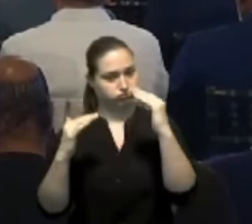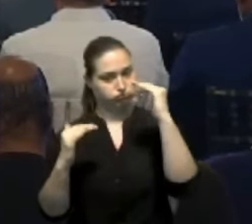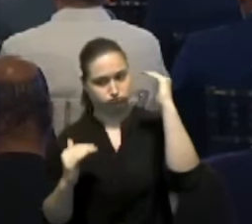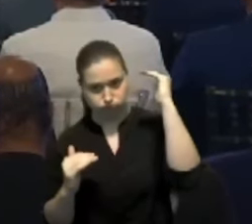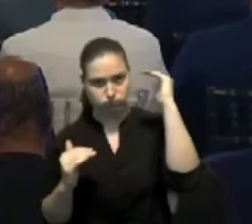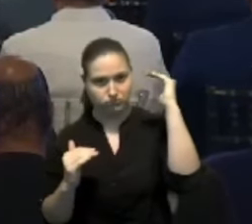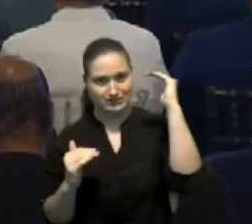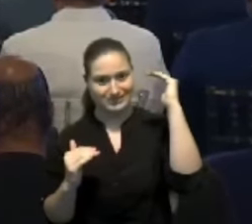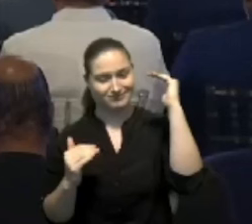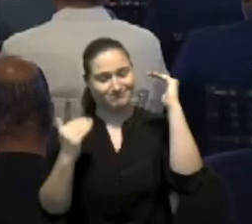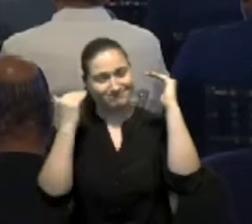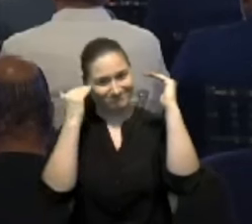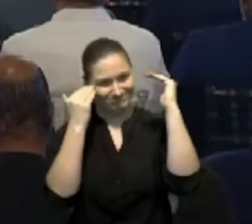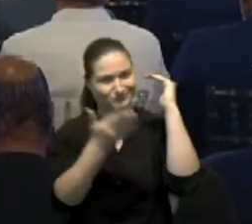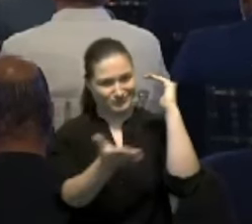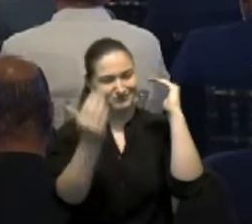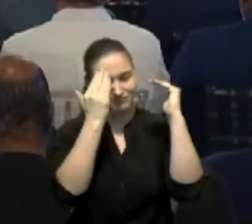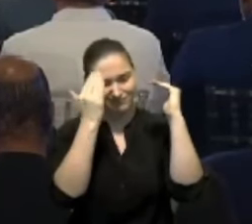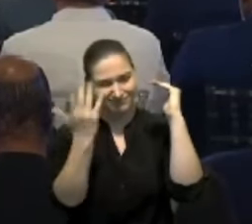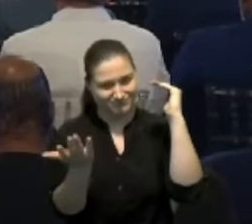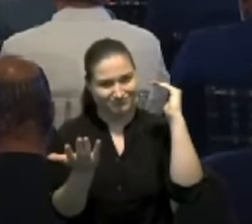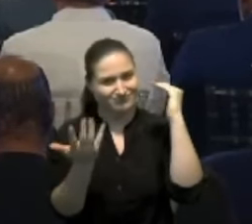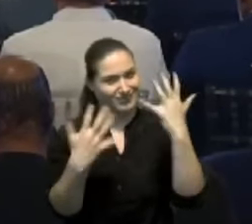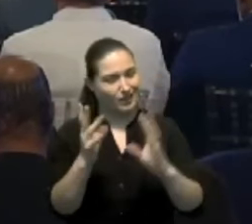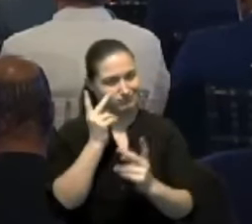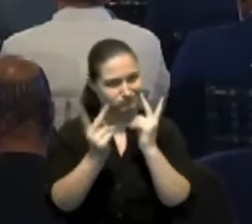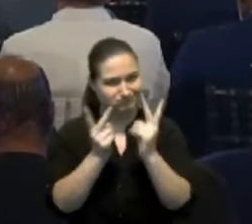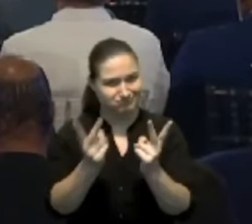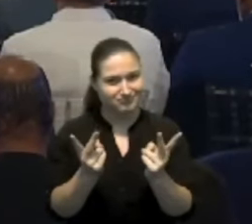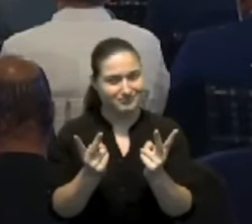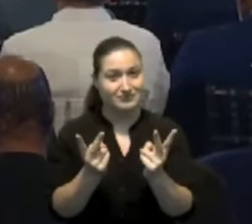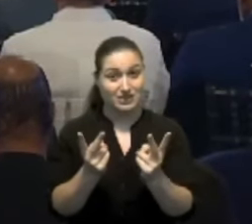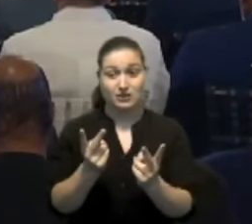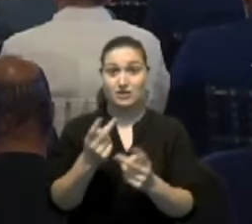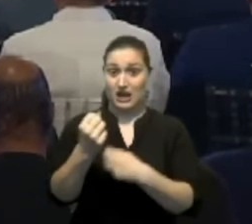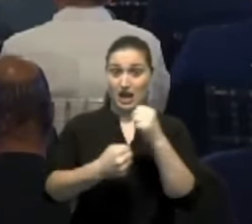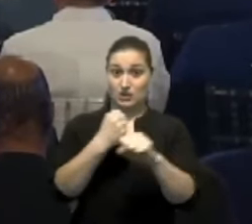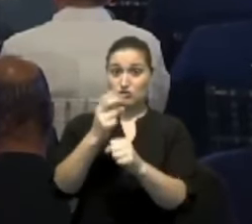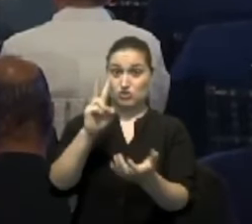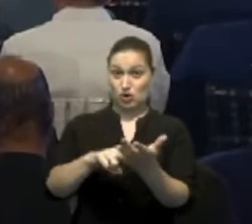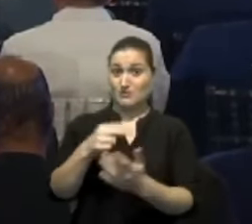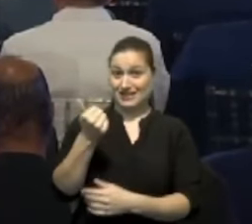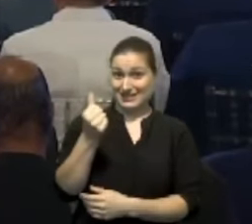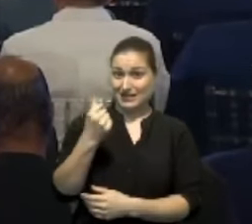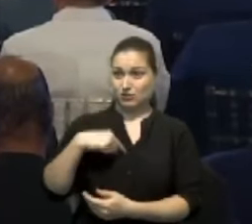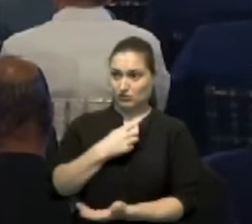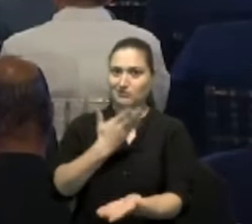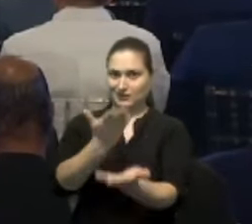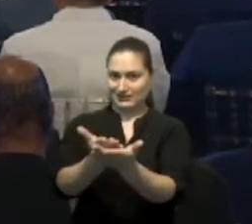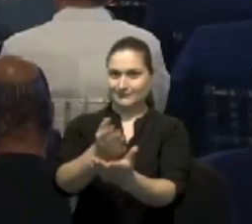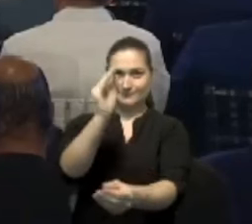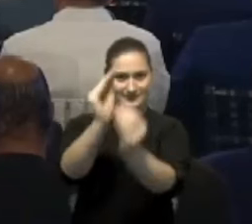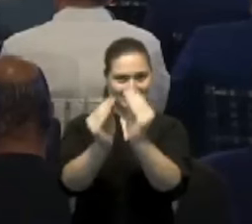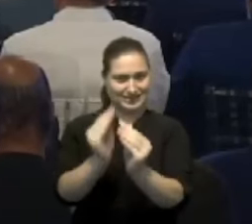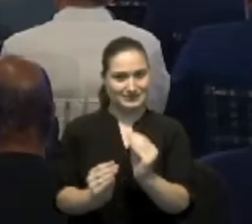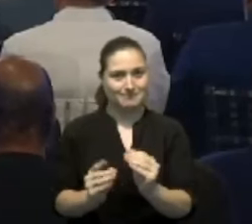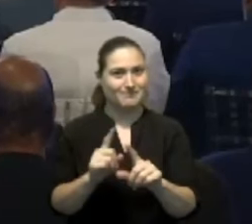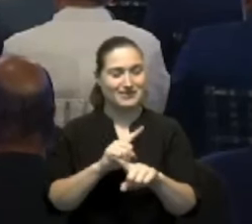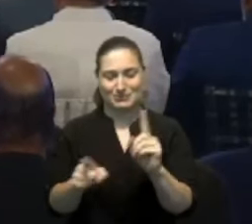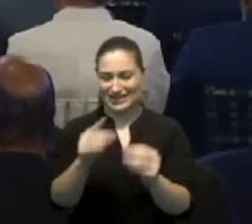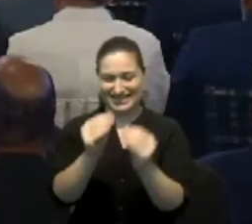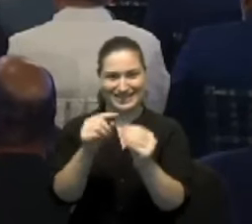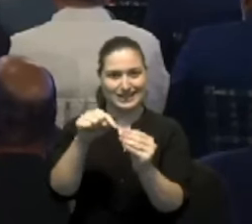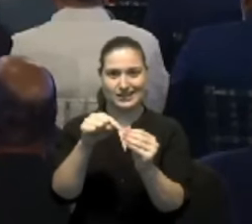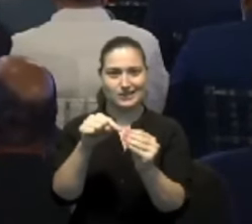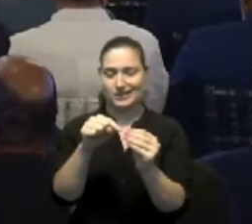están aquí sabemos que estaba supuesto a corregirse en el año 2010, pero la corrección no se materializó